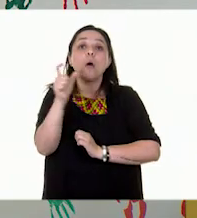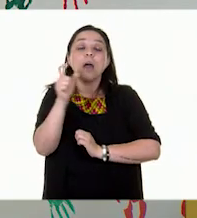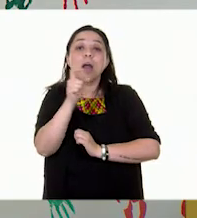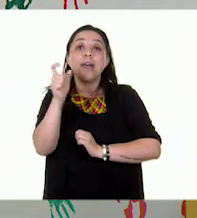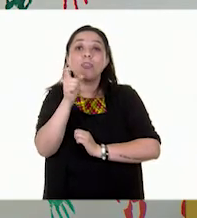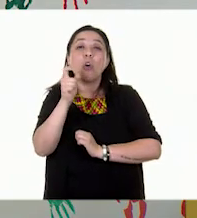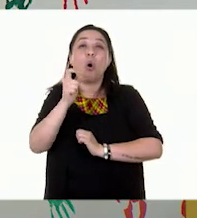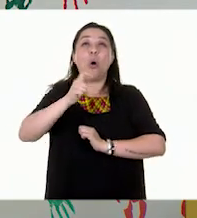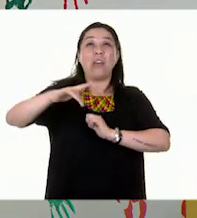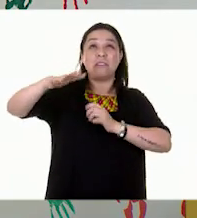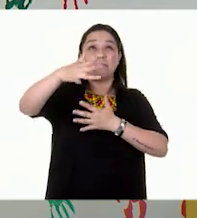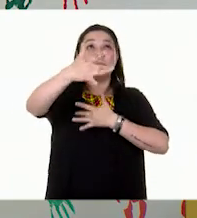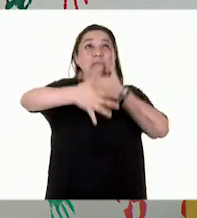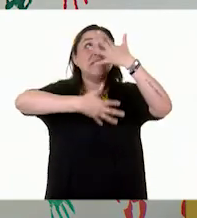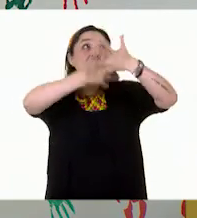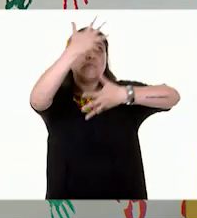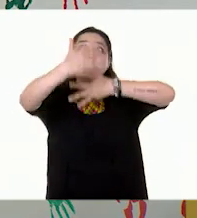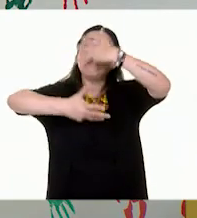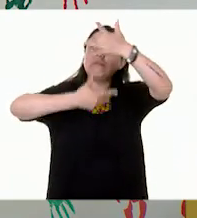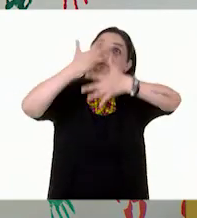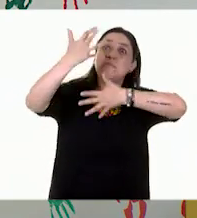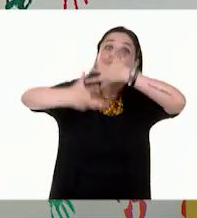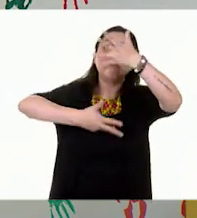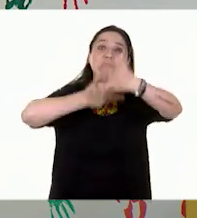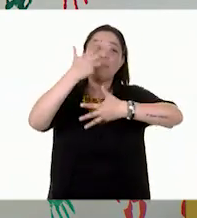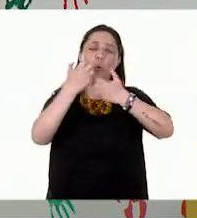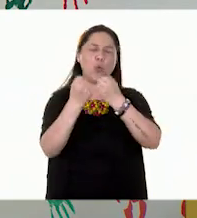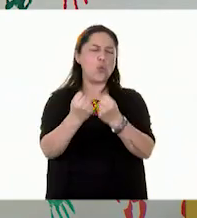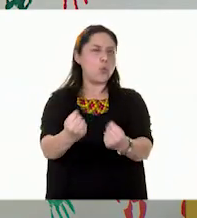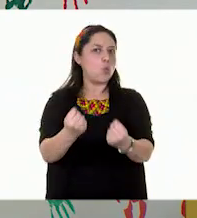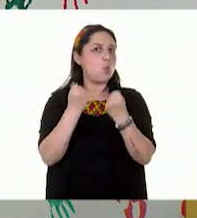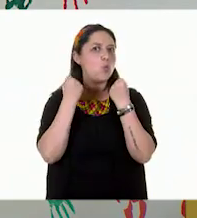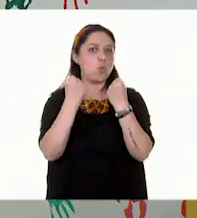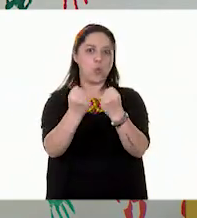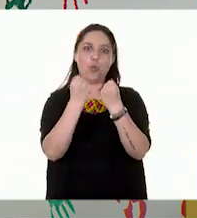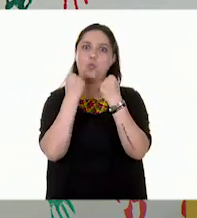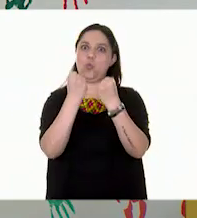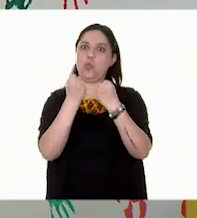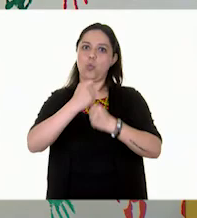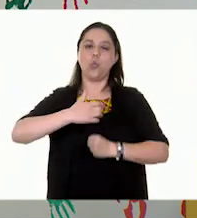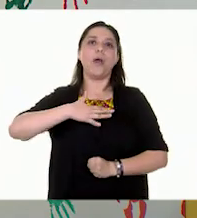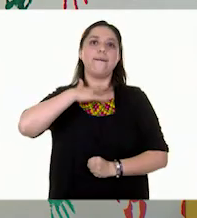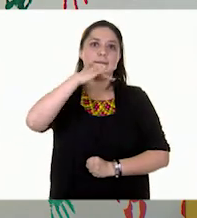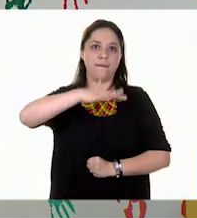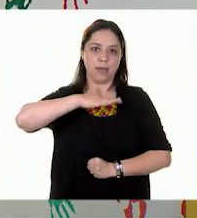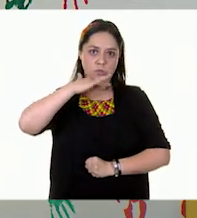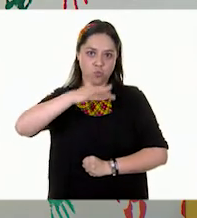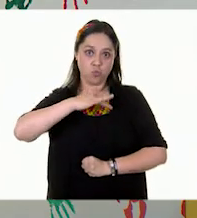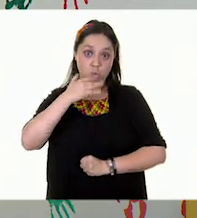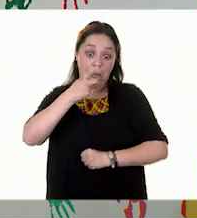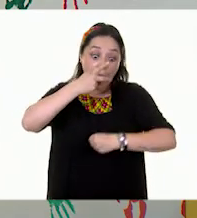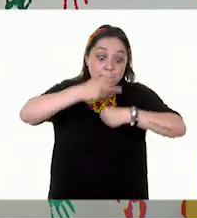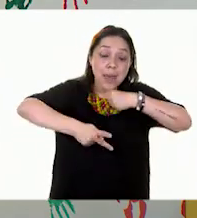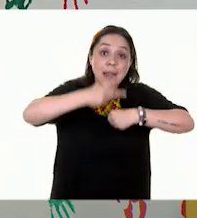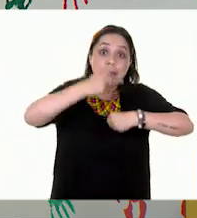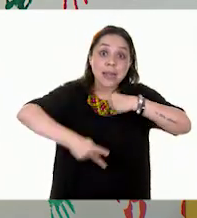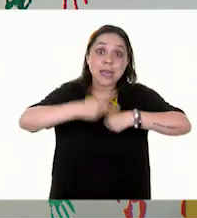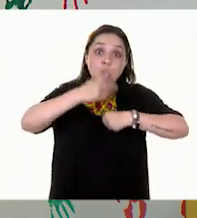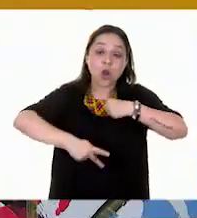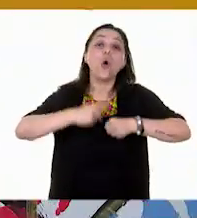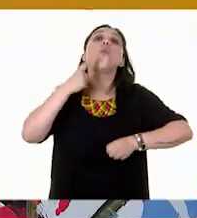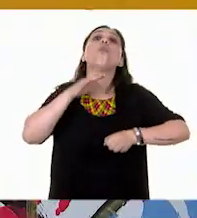contaminantes en el aire es muy, pero muy, muy alta y pone en riesgo nuestra salud.